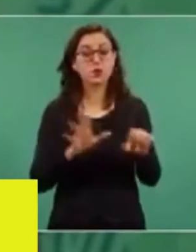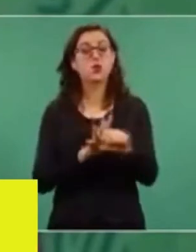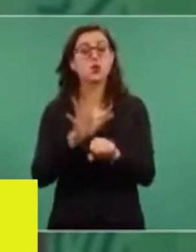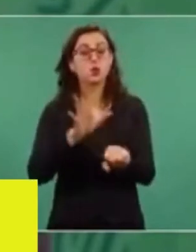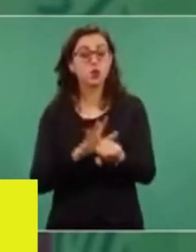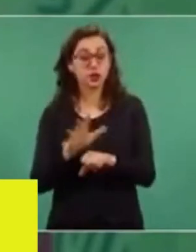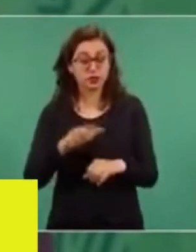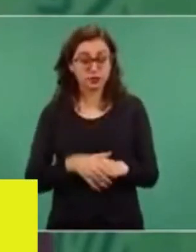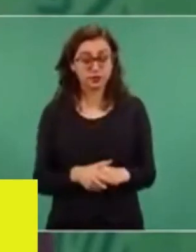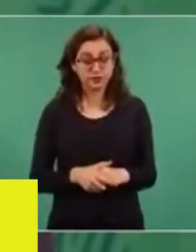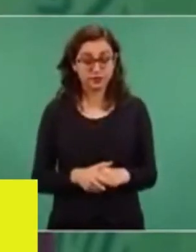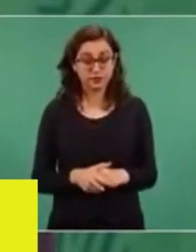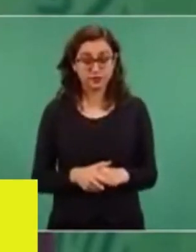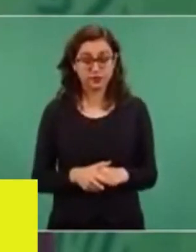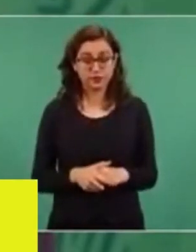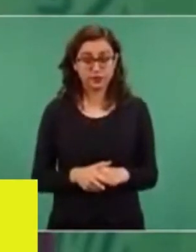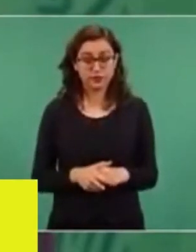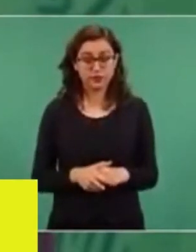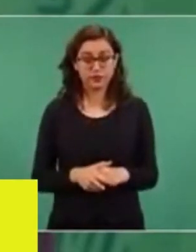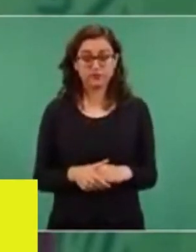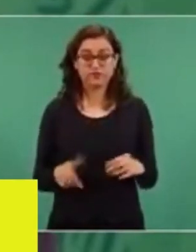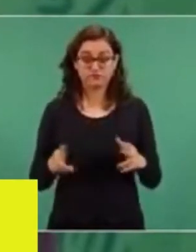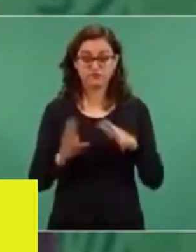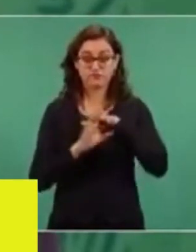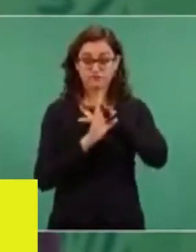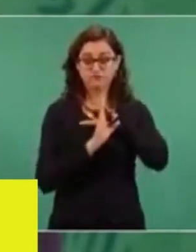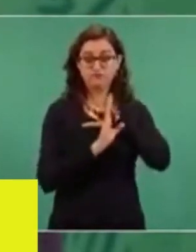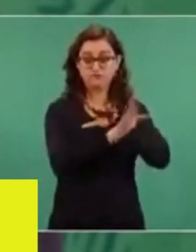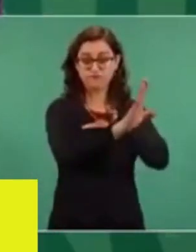migratorio.